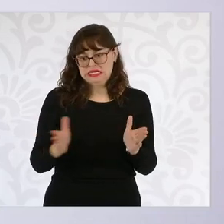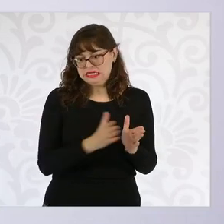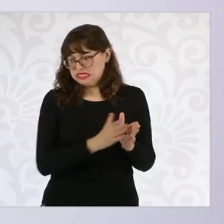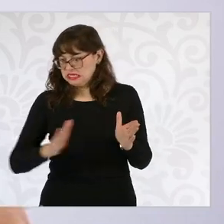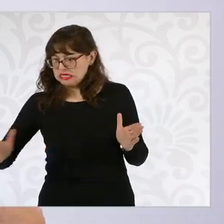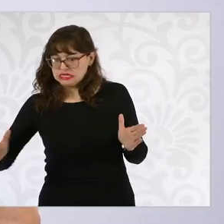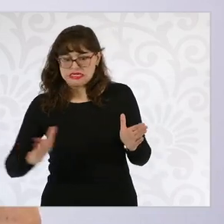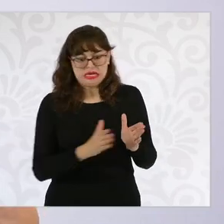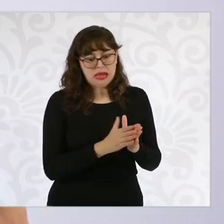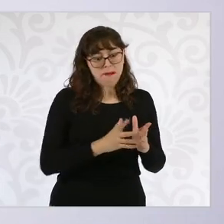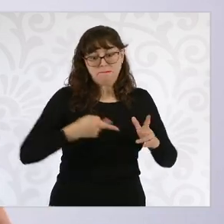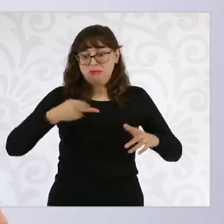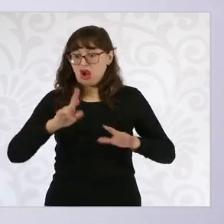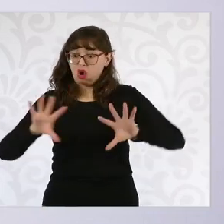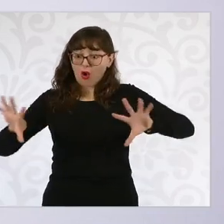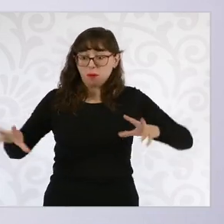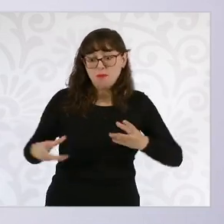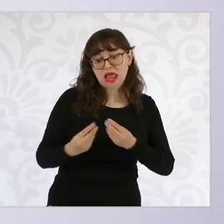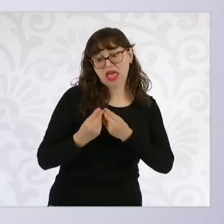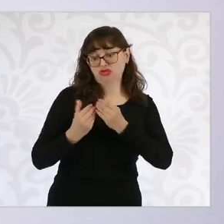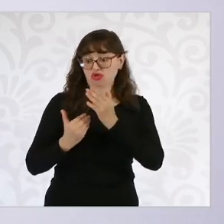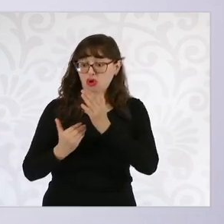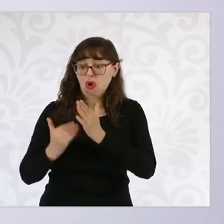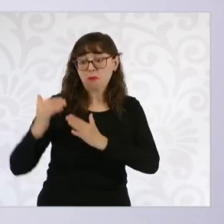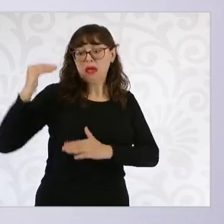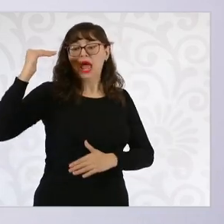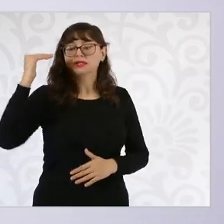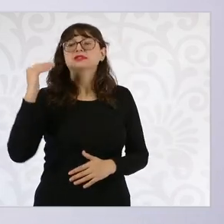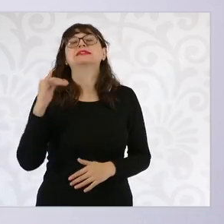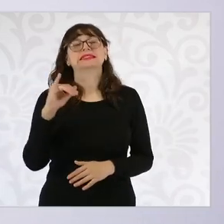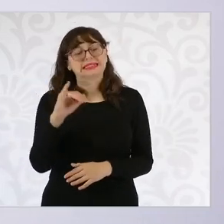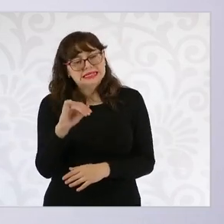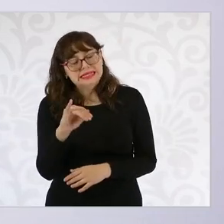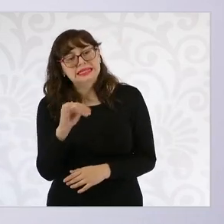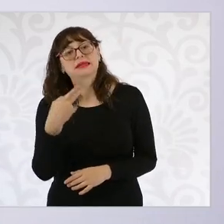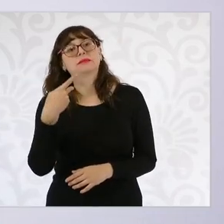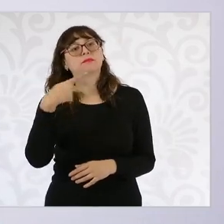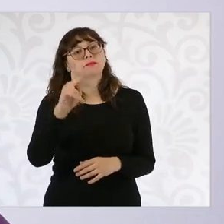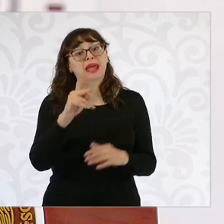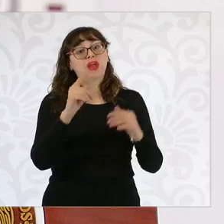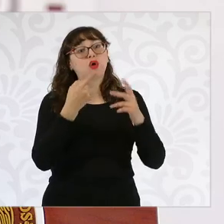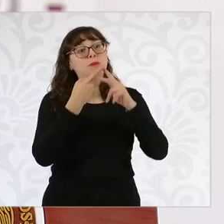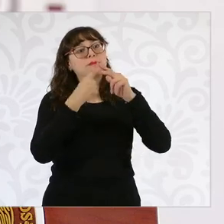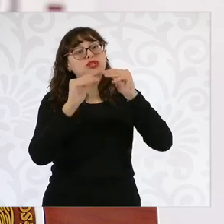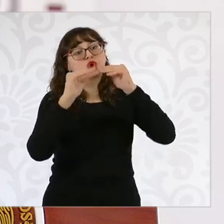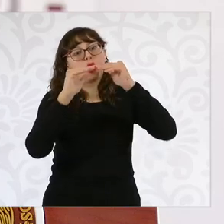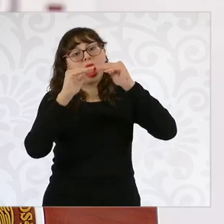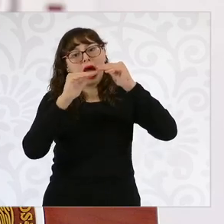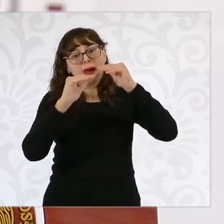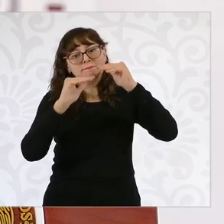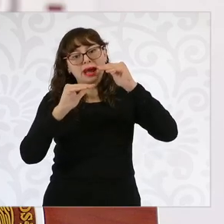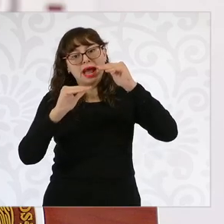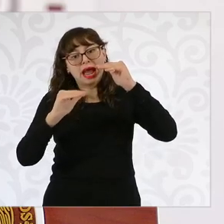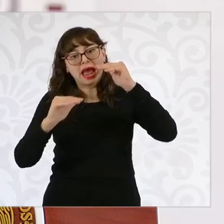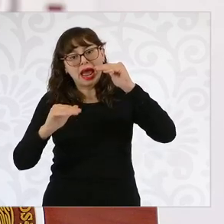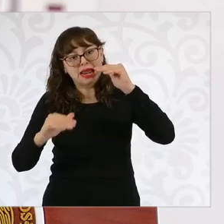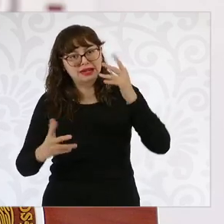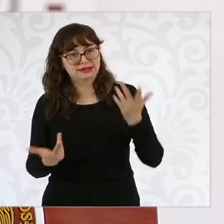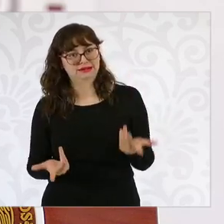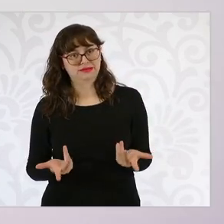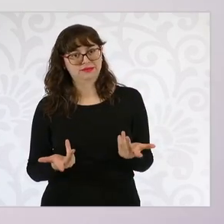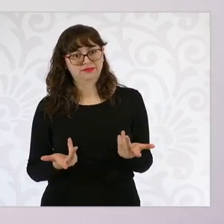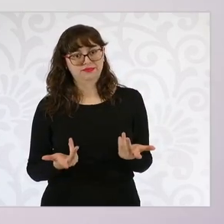en general, pero es muy importante la tendencia. No es lo mismo que los homicidios vayan